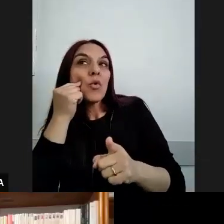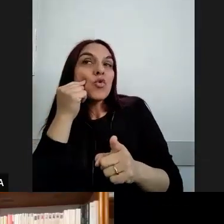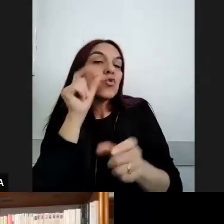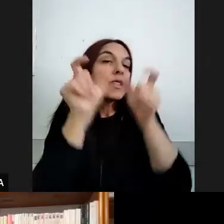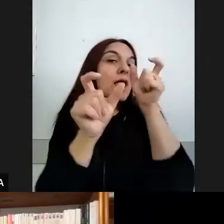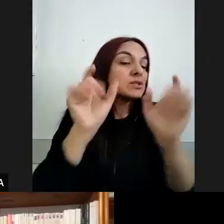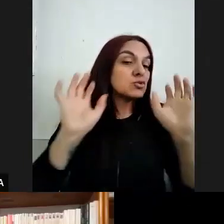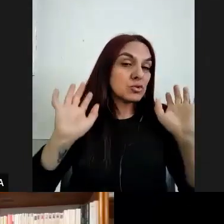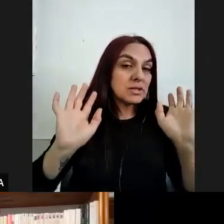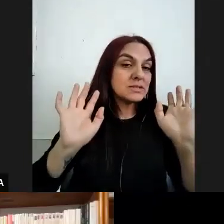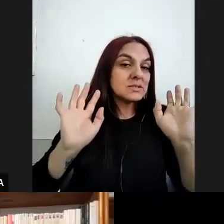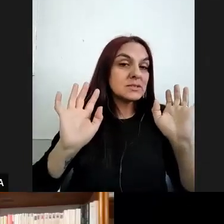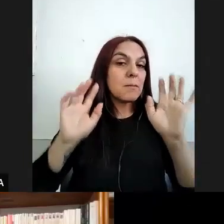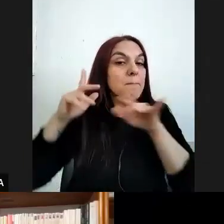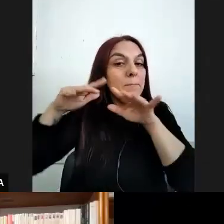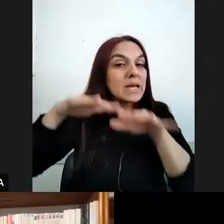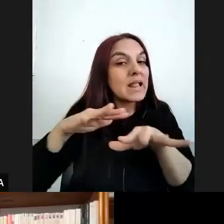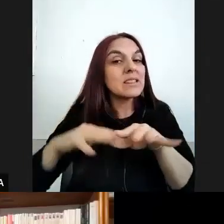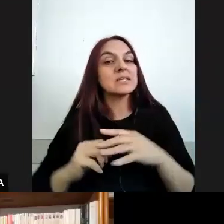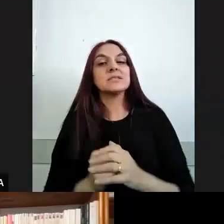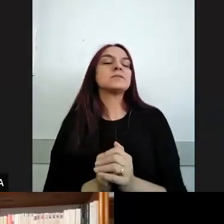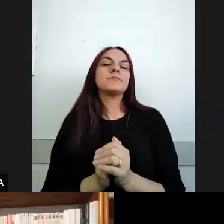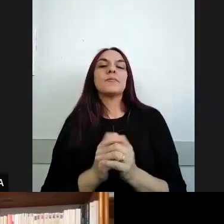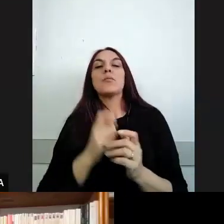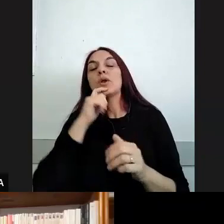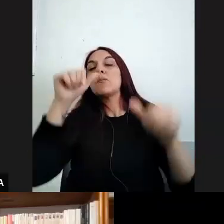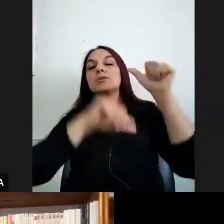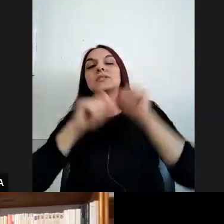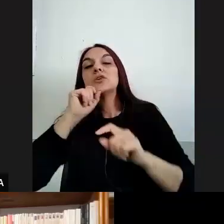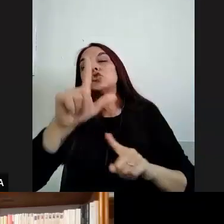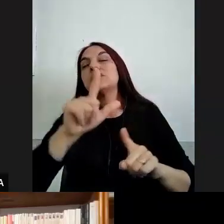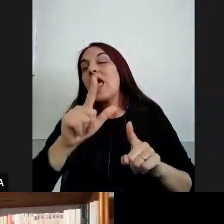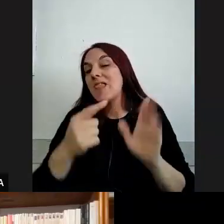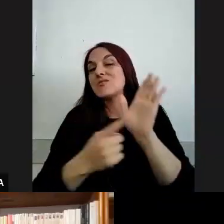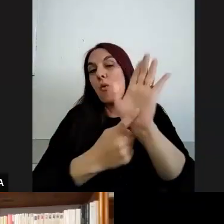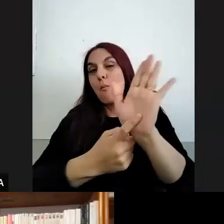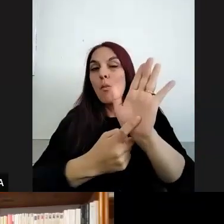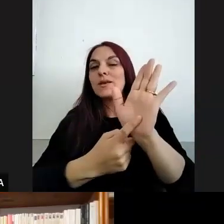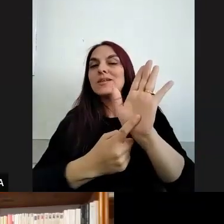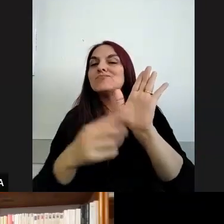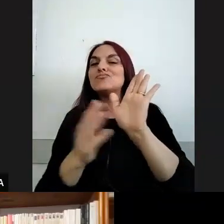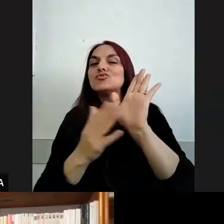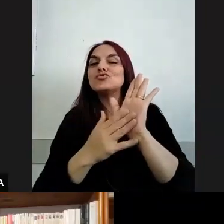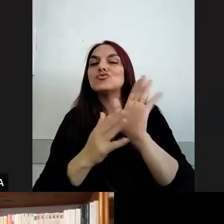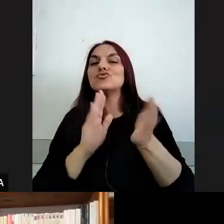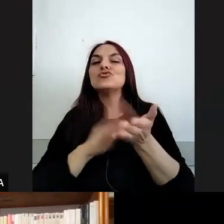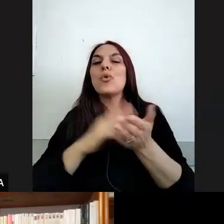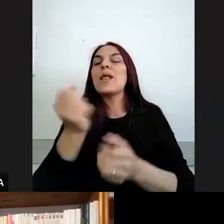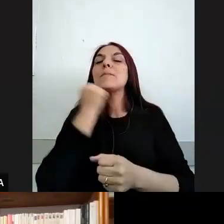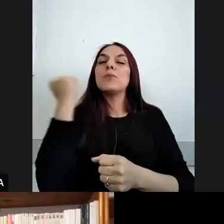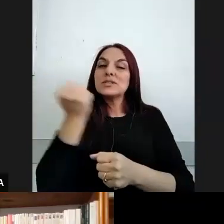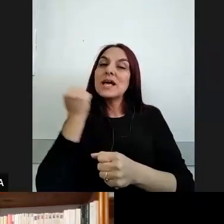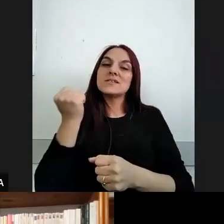de las didácticas de las ciencias sociales marcan ¿no? la importancia la centralidad que tiene